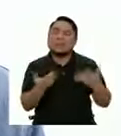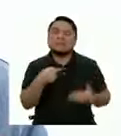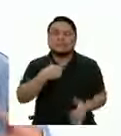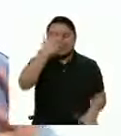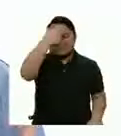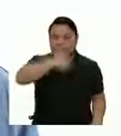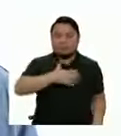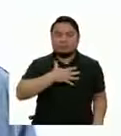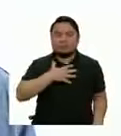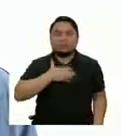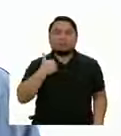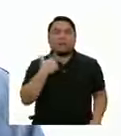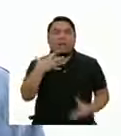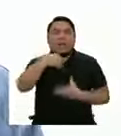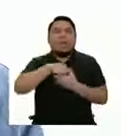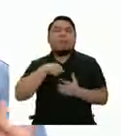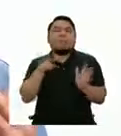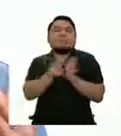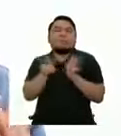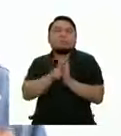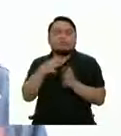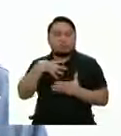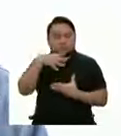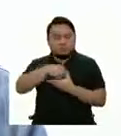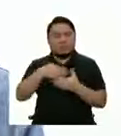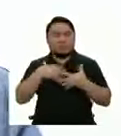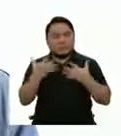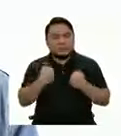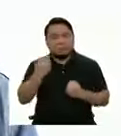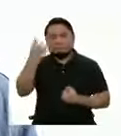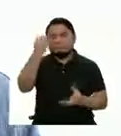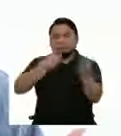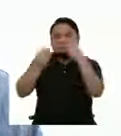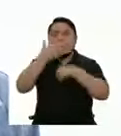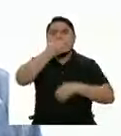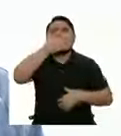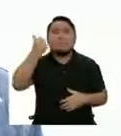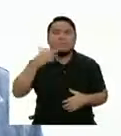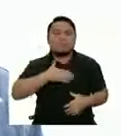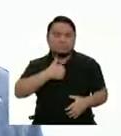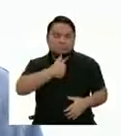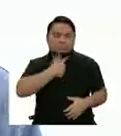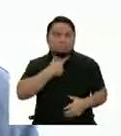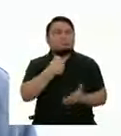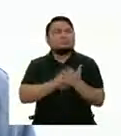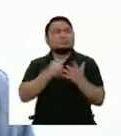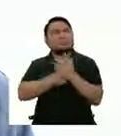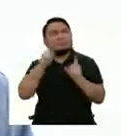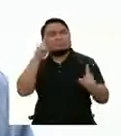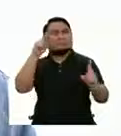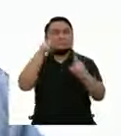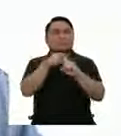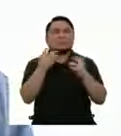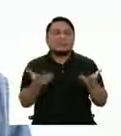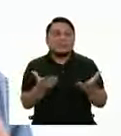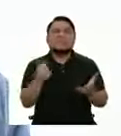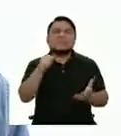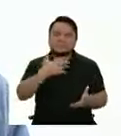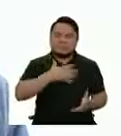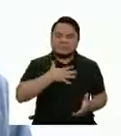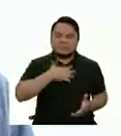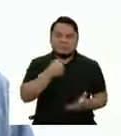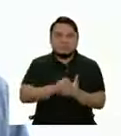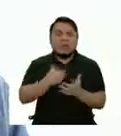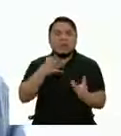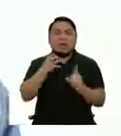personal Con la fuerza de voluntad Para adquirir cualidades que mejorarán nuestro propio desempeño Buscando así nuestra